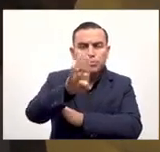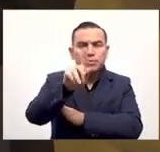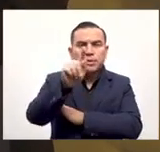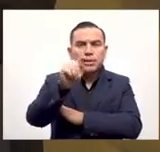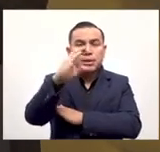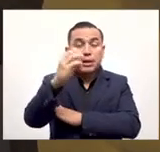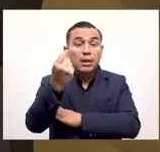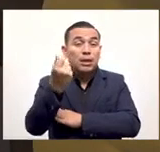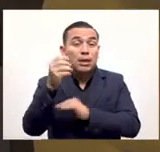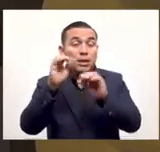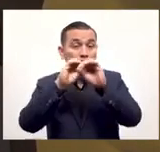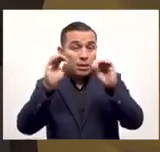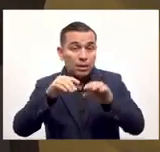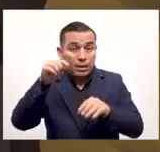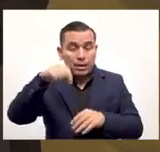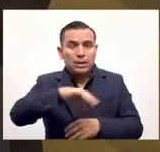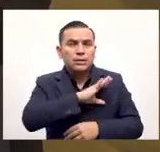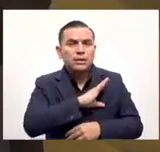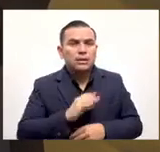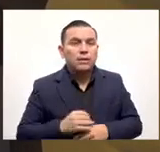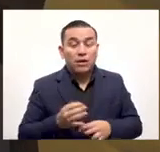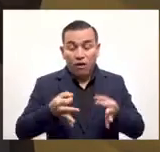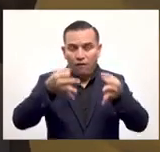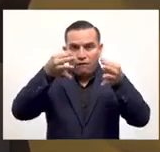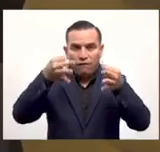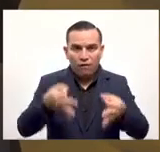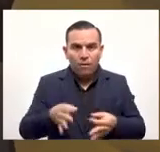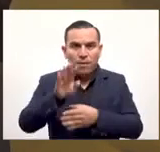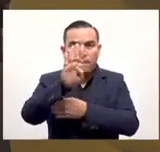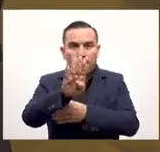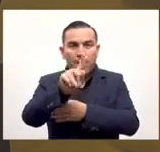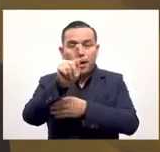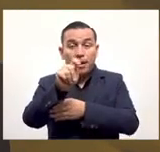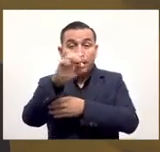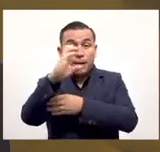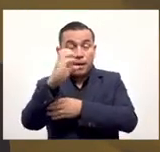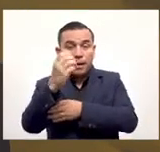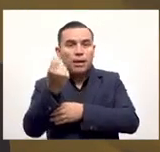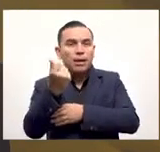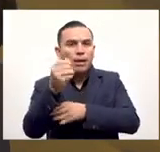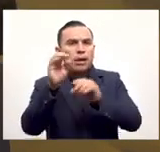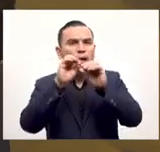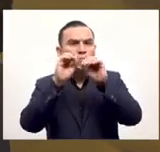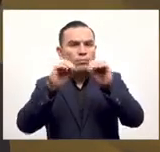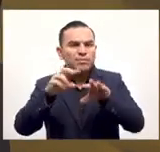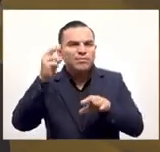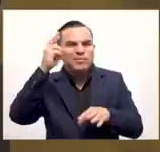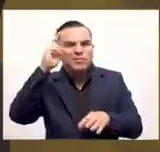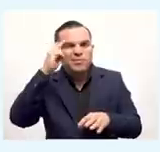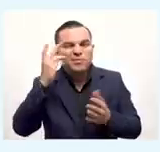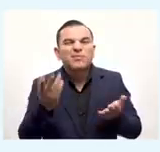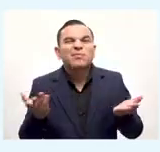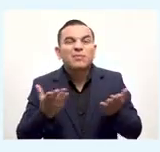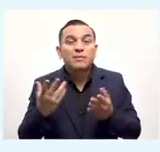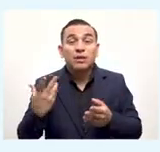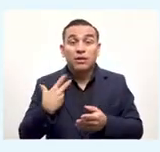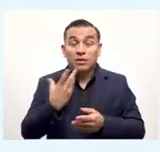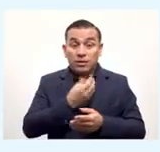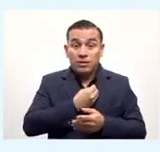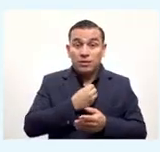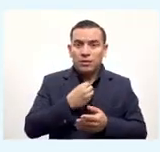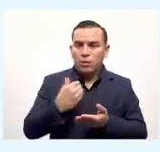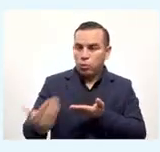Bitcoin. Pero El Salvador por ser el primer país que le da curso legal que convierte el Bitcoin en moneda esto va a